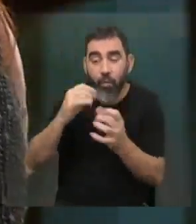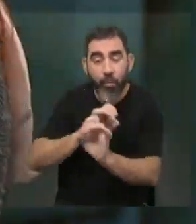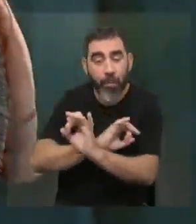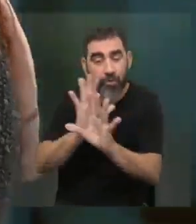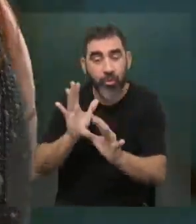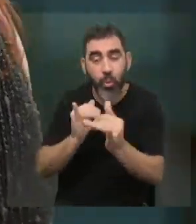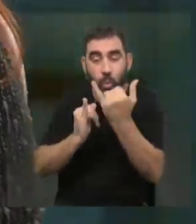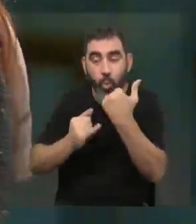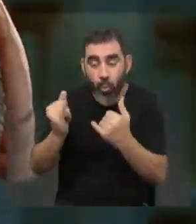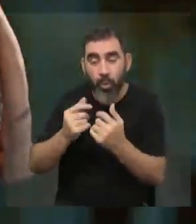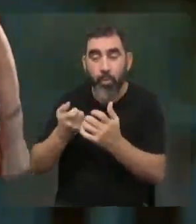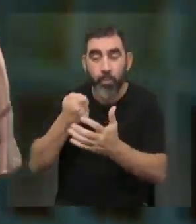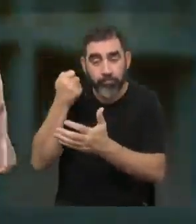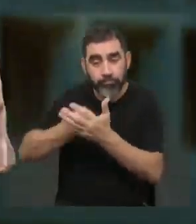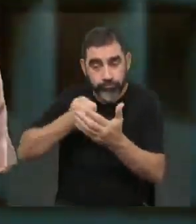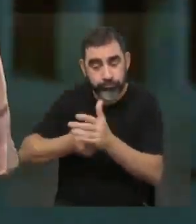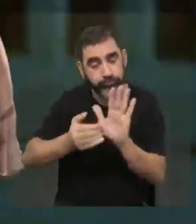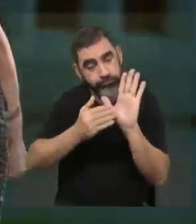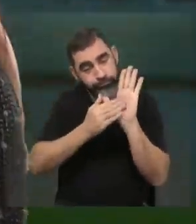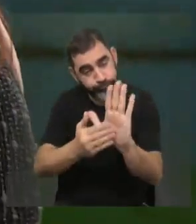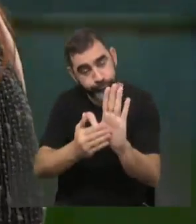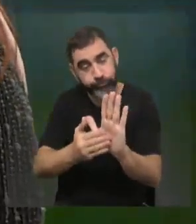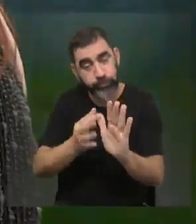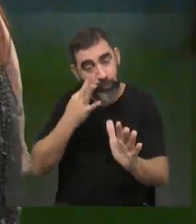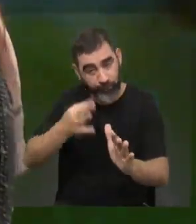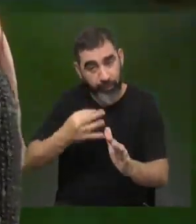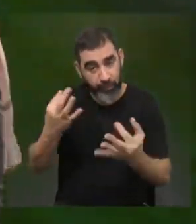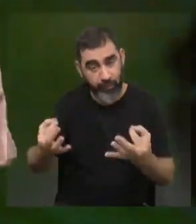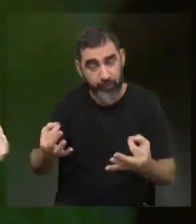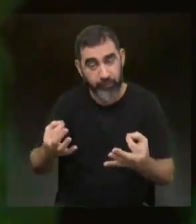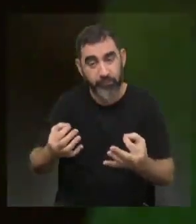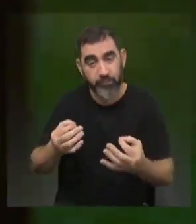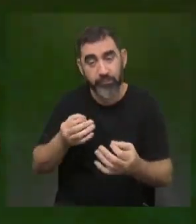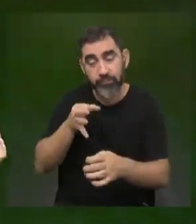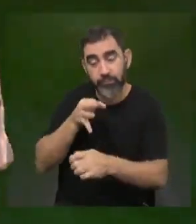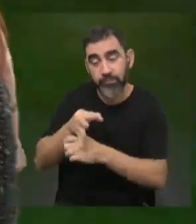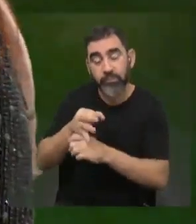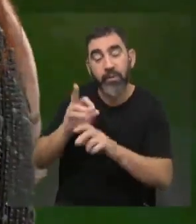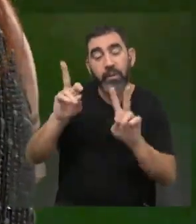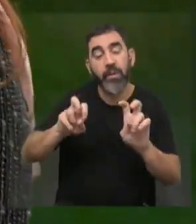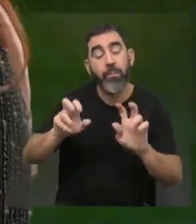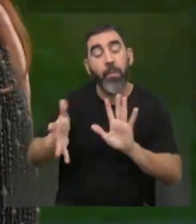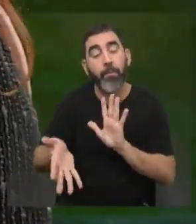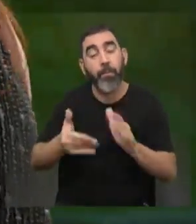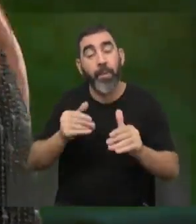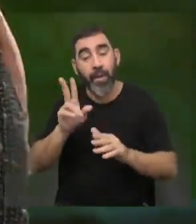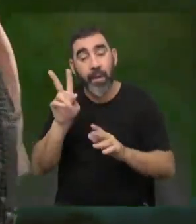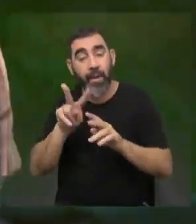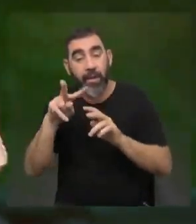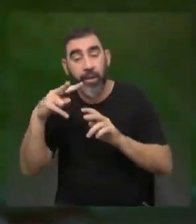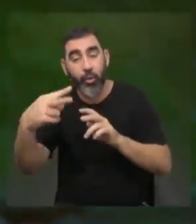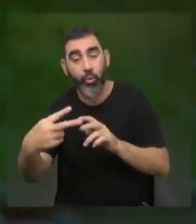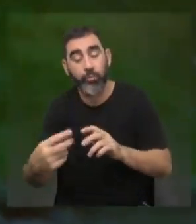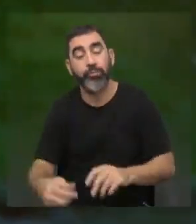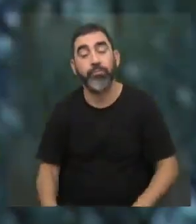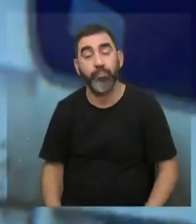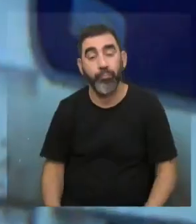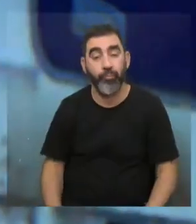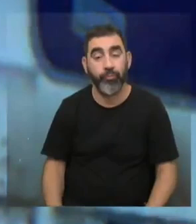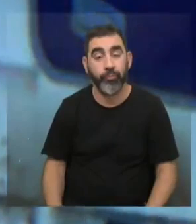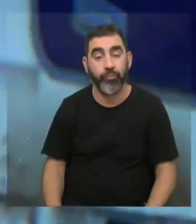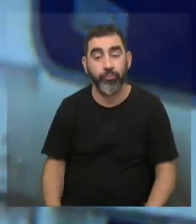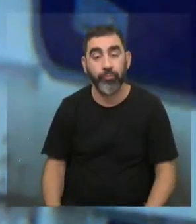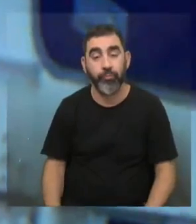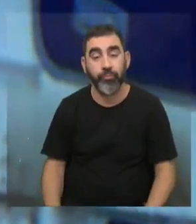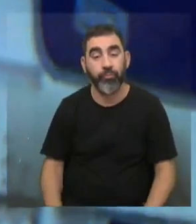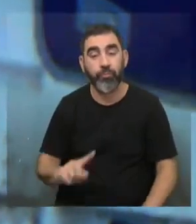Números para poder pelear y poder visibilizar que eso ocurre y educar en perspectiva de género a todos los sectores y a todos los niveles. Y esto no quiere decir